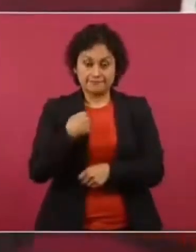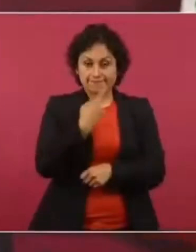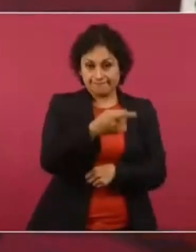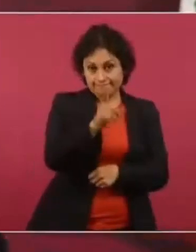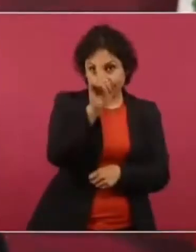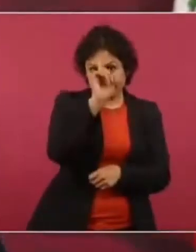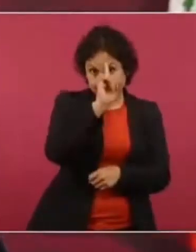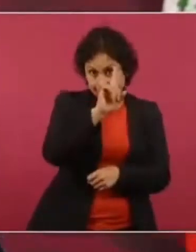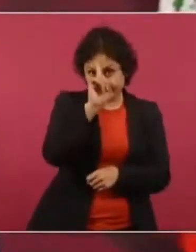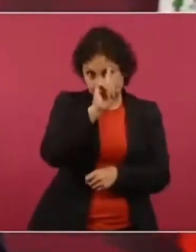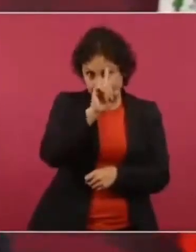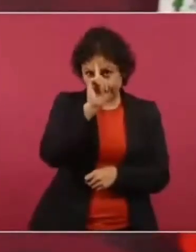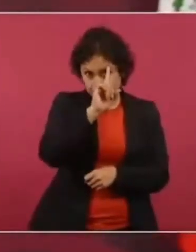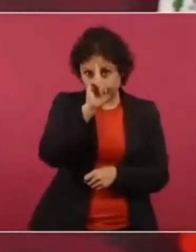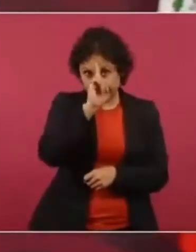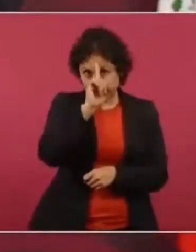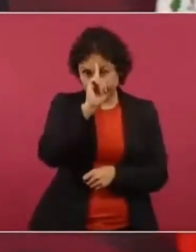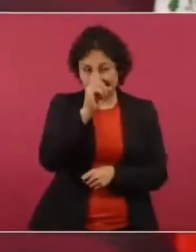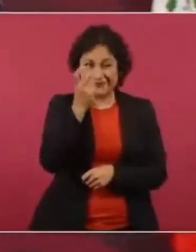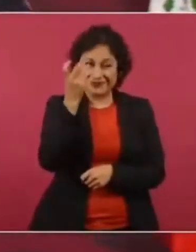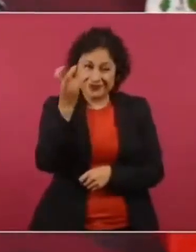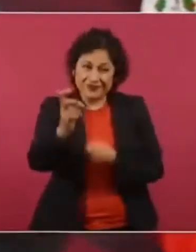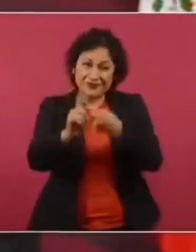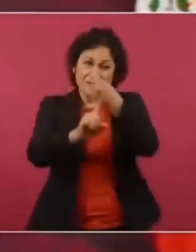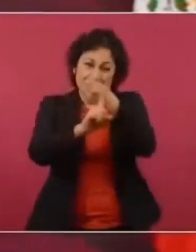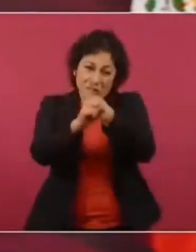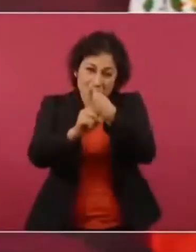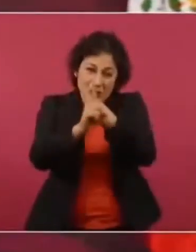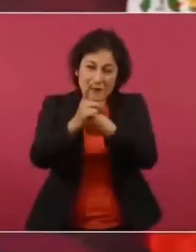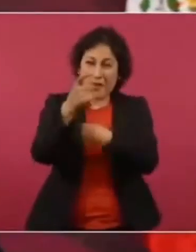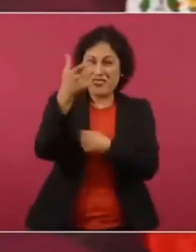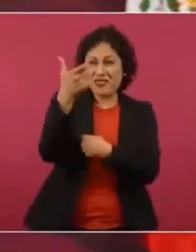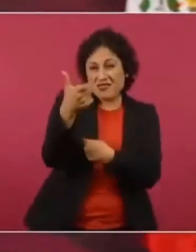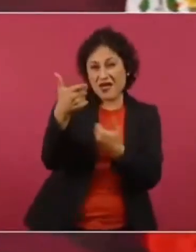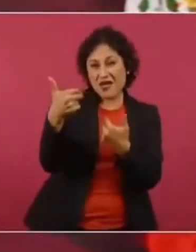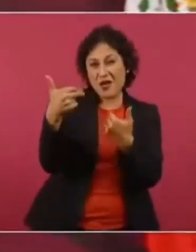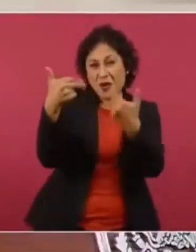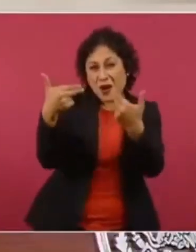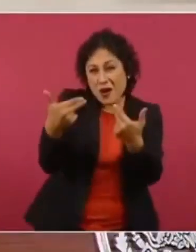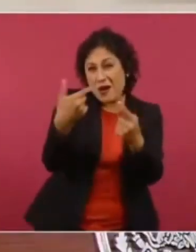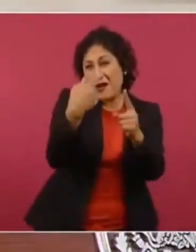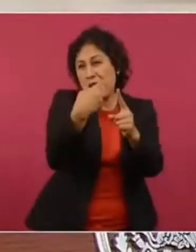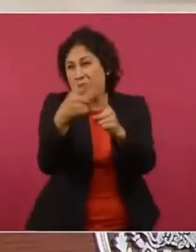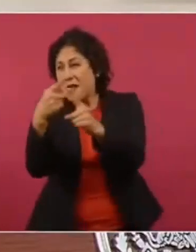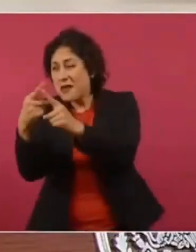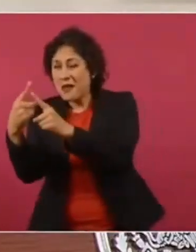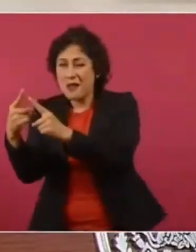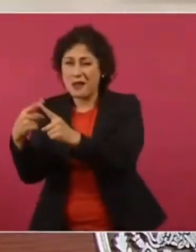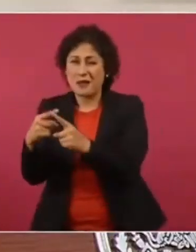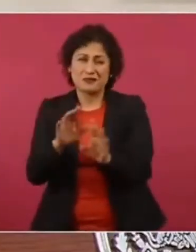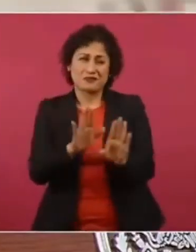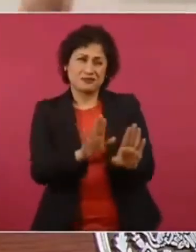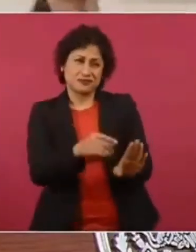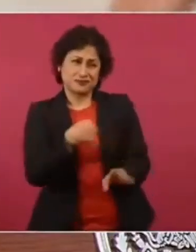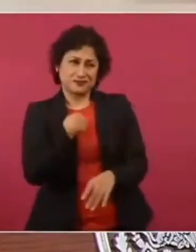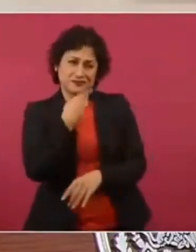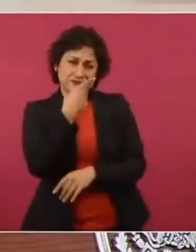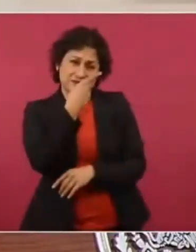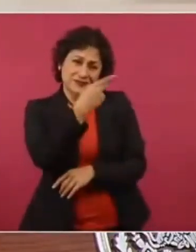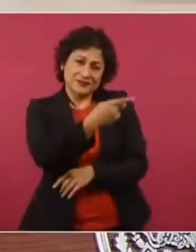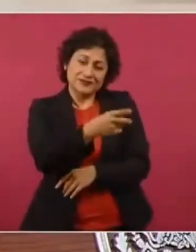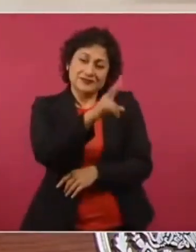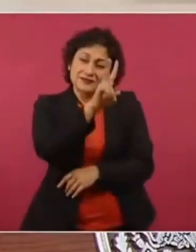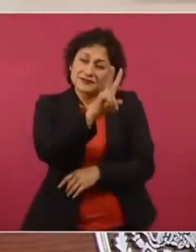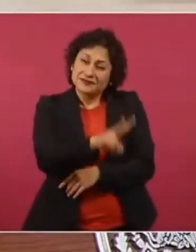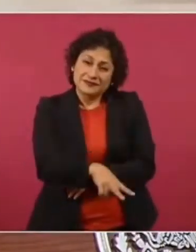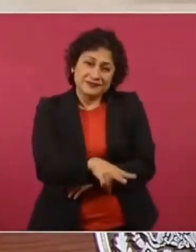dinero por herencia, que no se tocaran